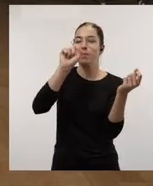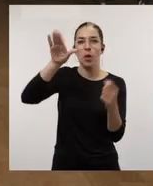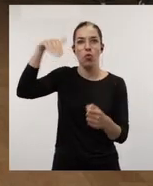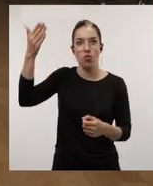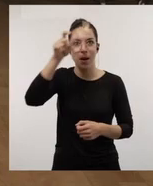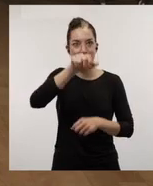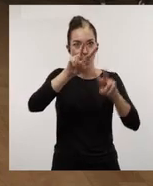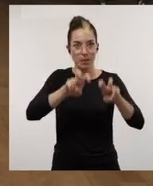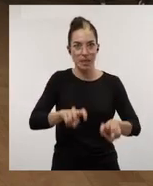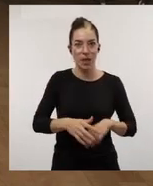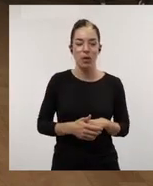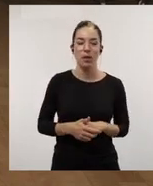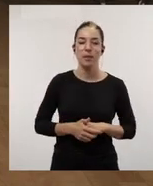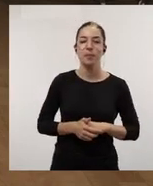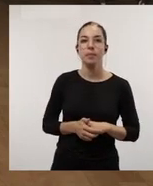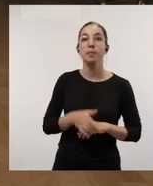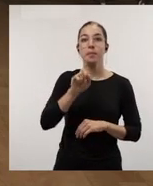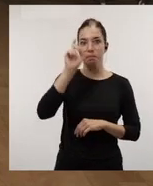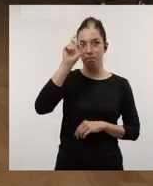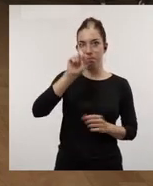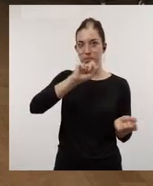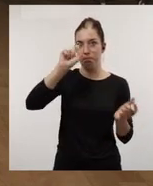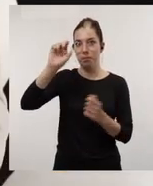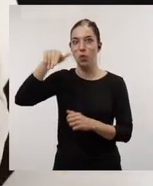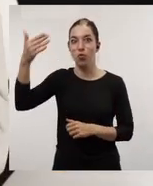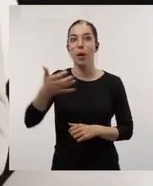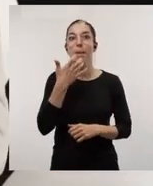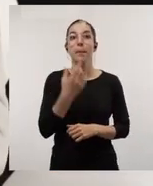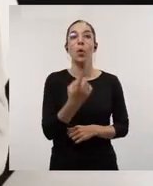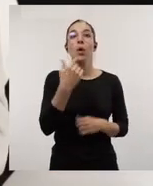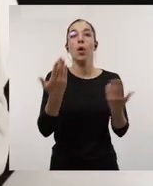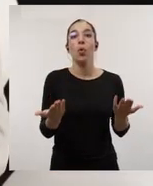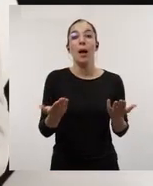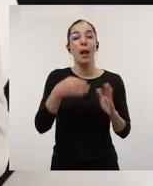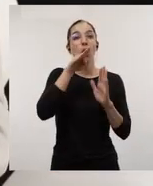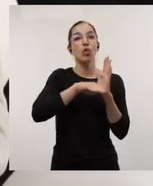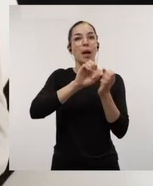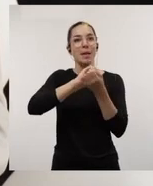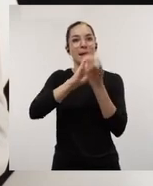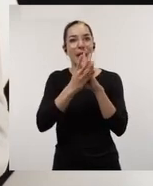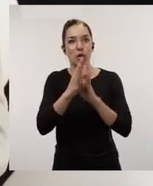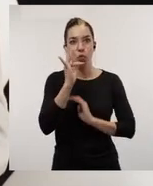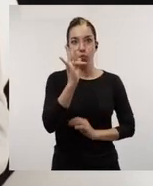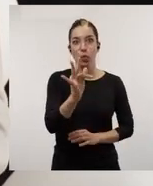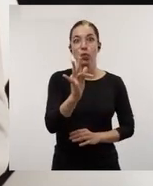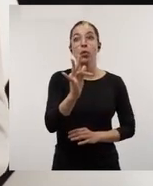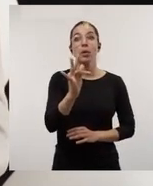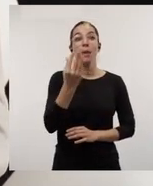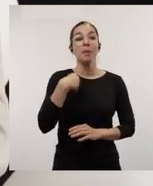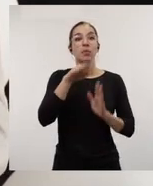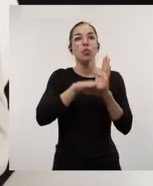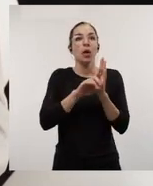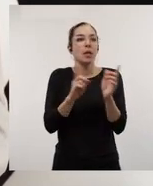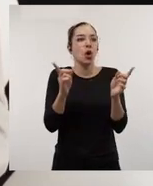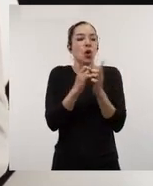internacionalización de nuestros investigadores y de nuestros profesores. Una de ellas son los programas Erasmus Plus. Estos